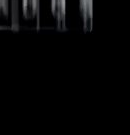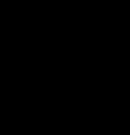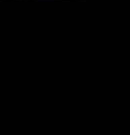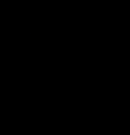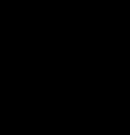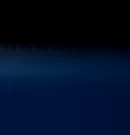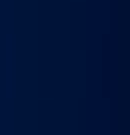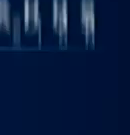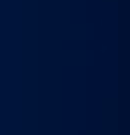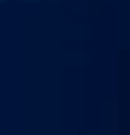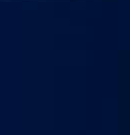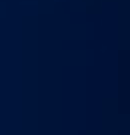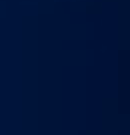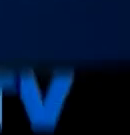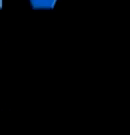Gracias, Diputado.